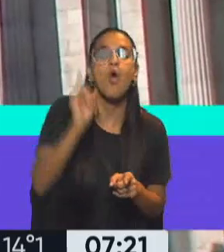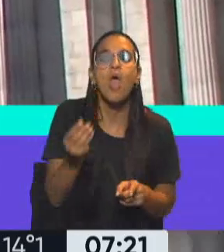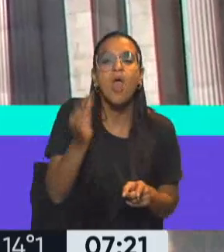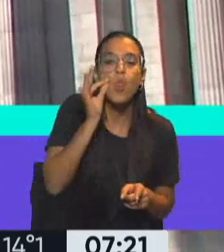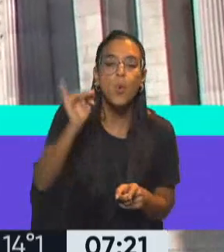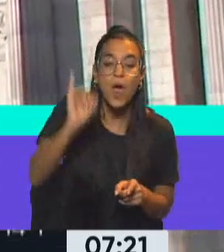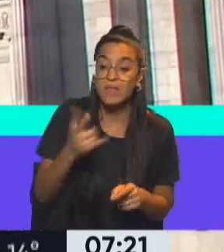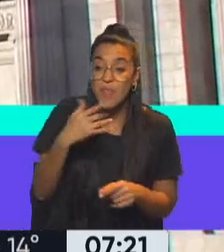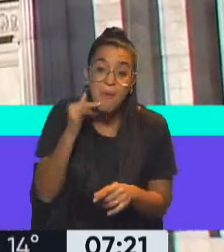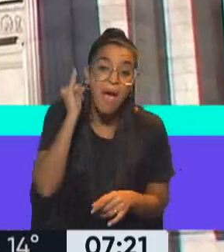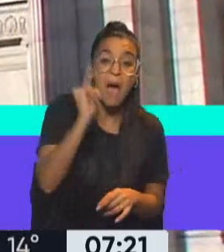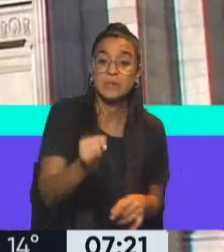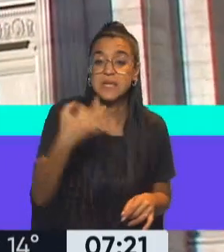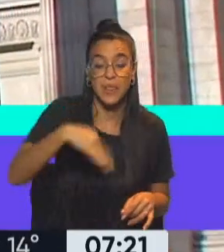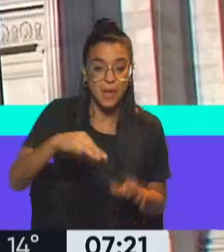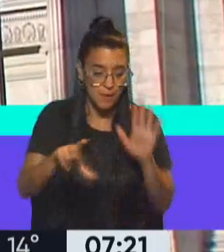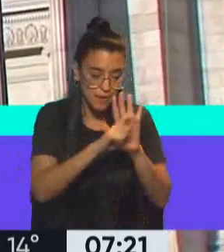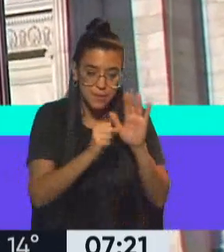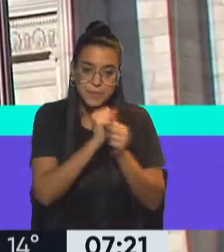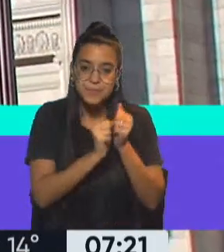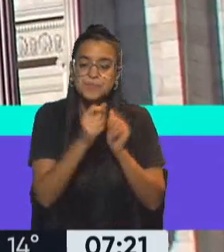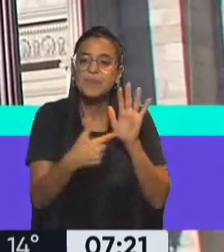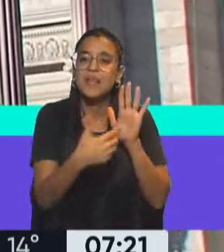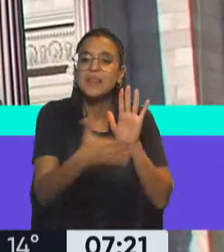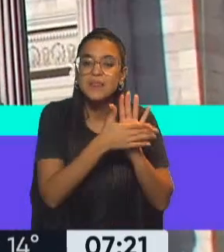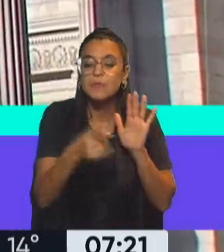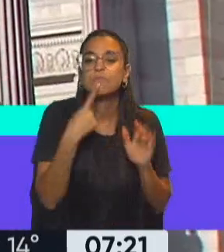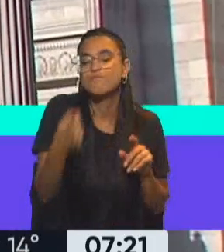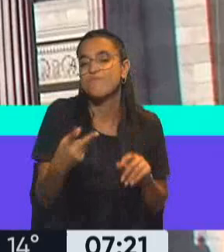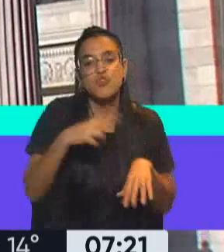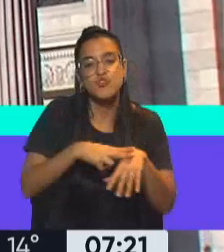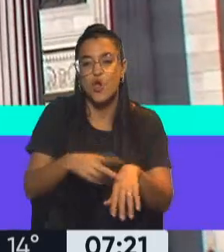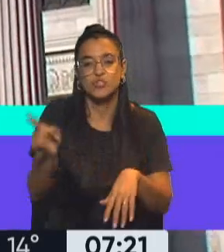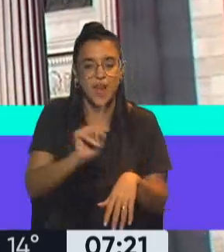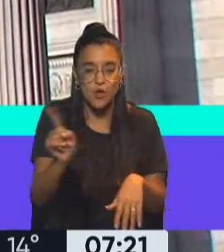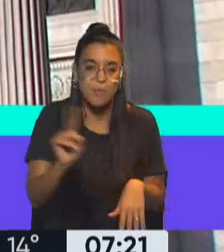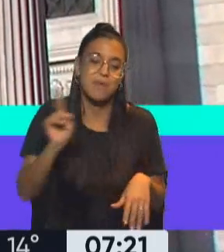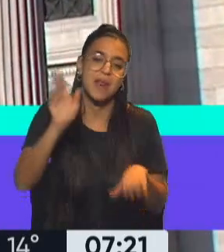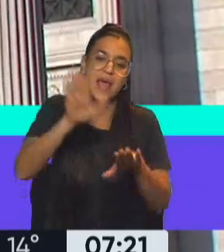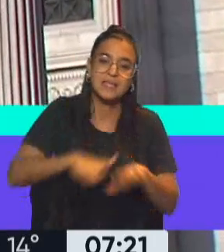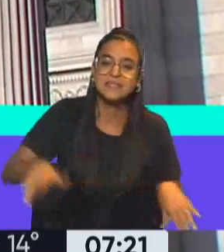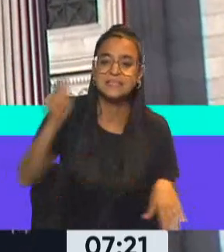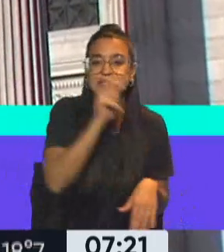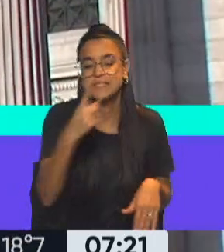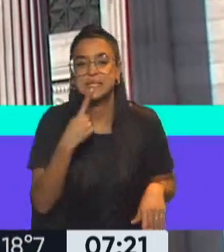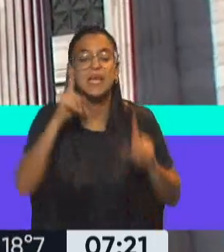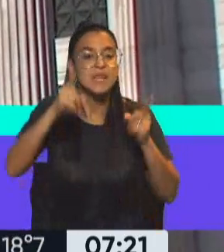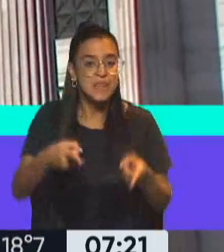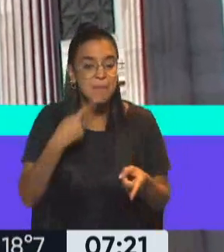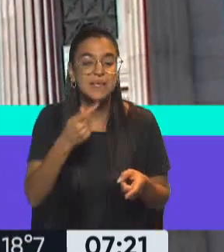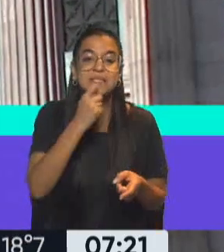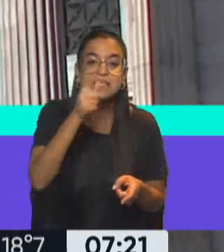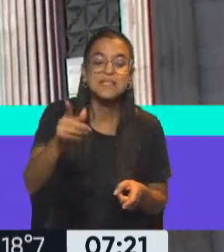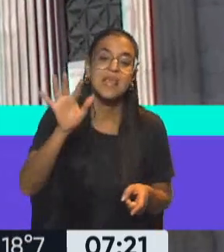lo tiene que avisar. El fabricante tiene que poner que ese producto tiene edulcorante que no se recomienda para los niños y niñas. También, si ese producto